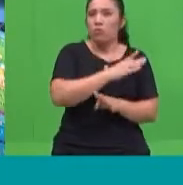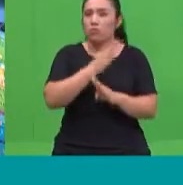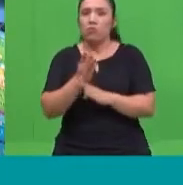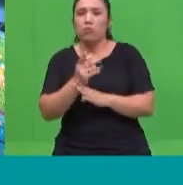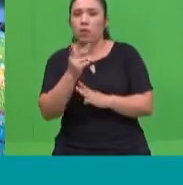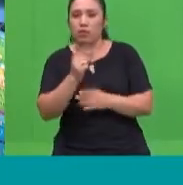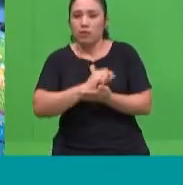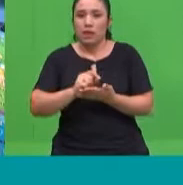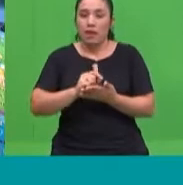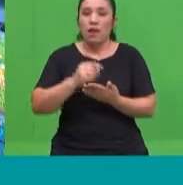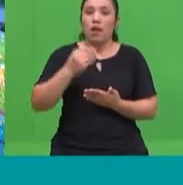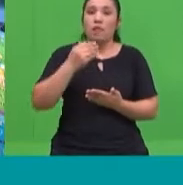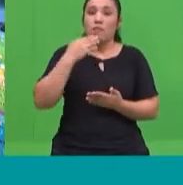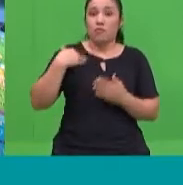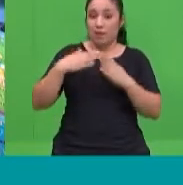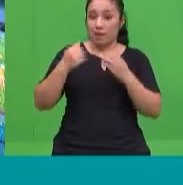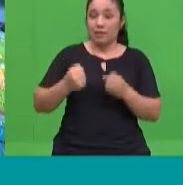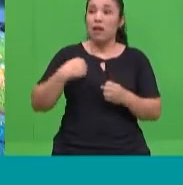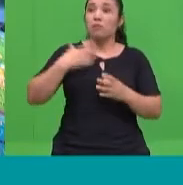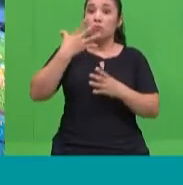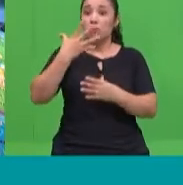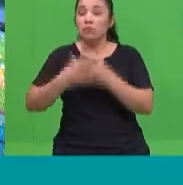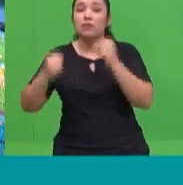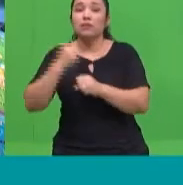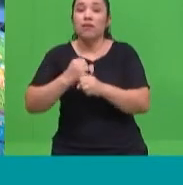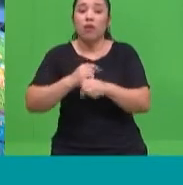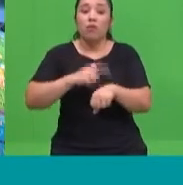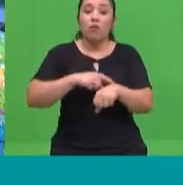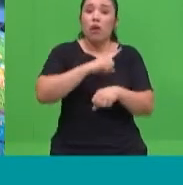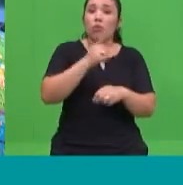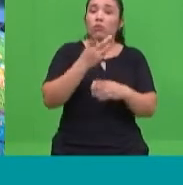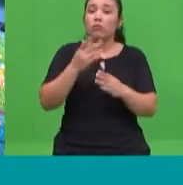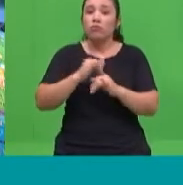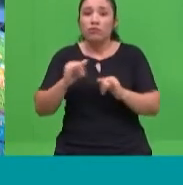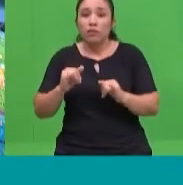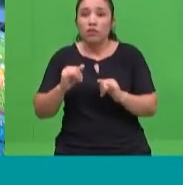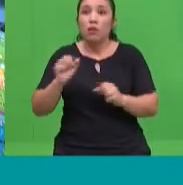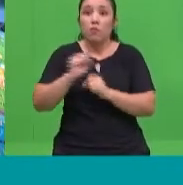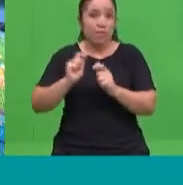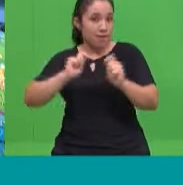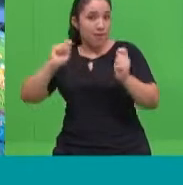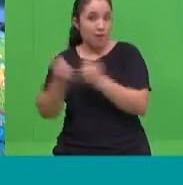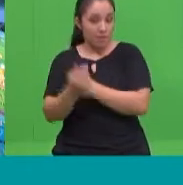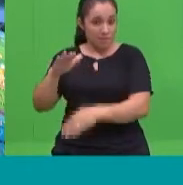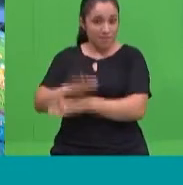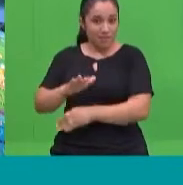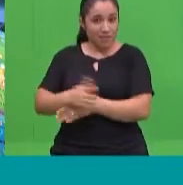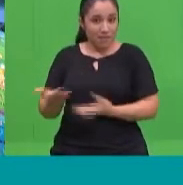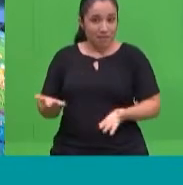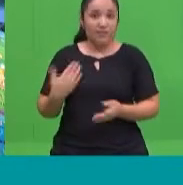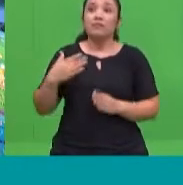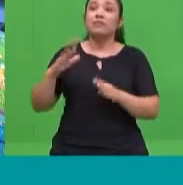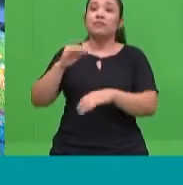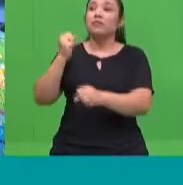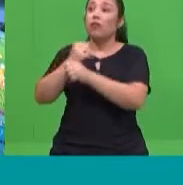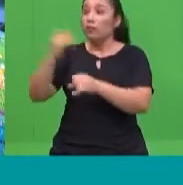Pero cada familia dentro de su realidad es importante que lo converse, ¿verdad? E inclusive ver si el chico,